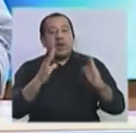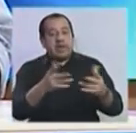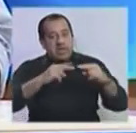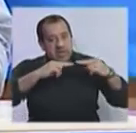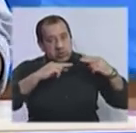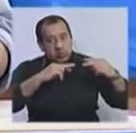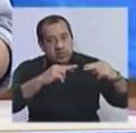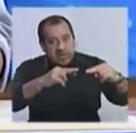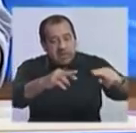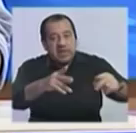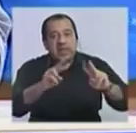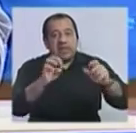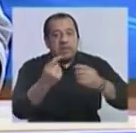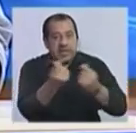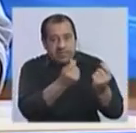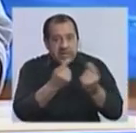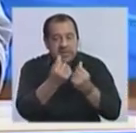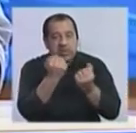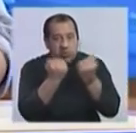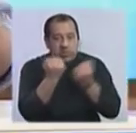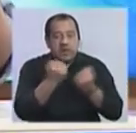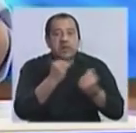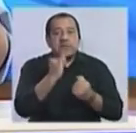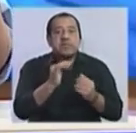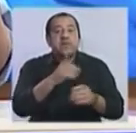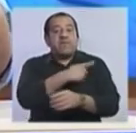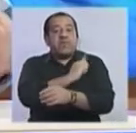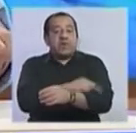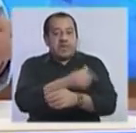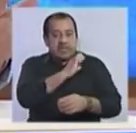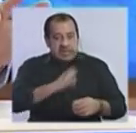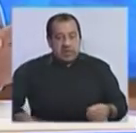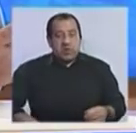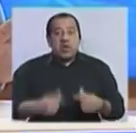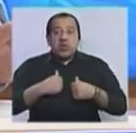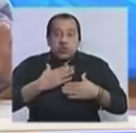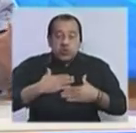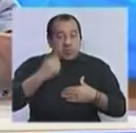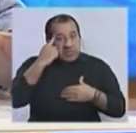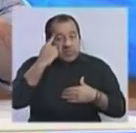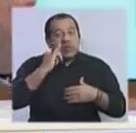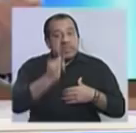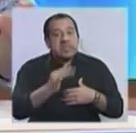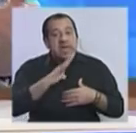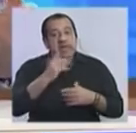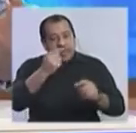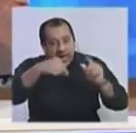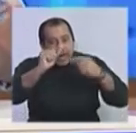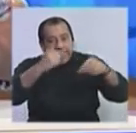a las cuentas públicas y por lo tanto fortalecer al Estado. Nuestra visión es que hay que corregir las cuentas públicas para